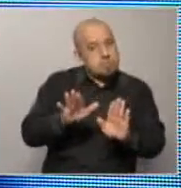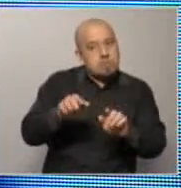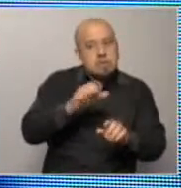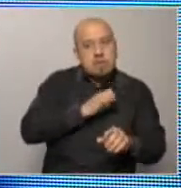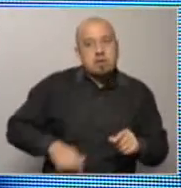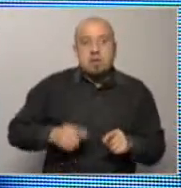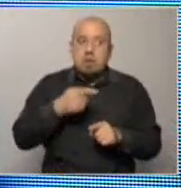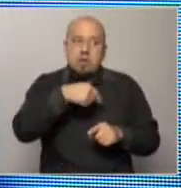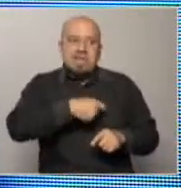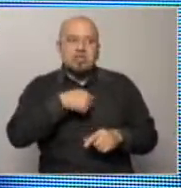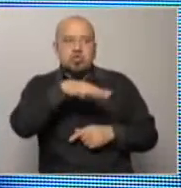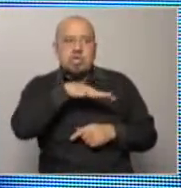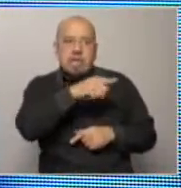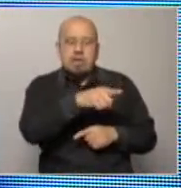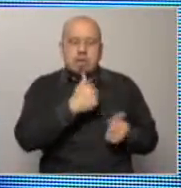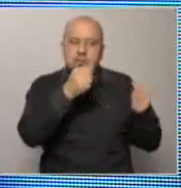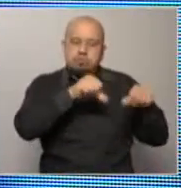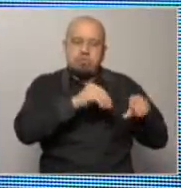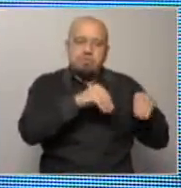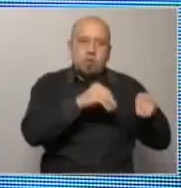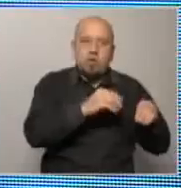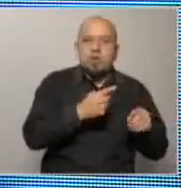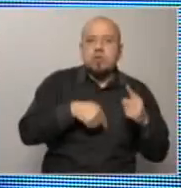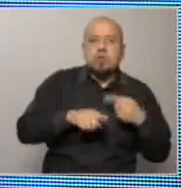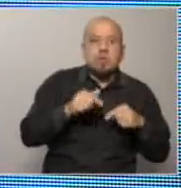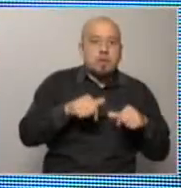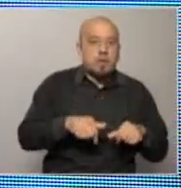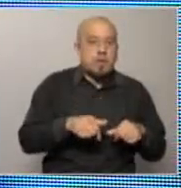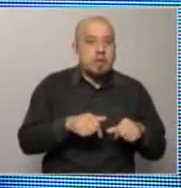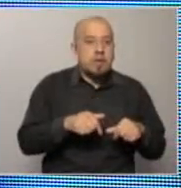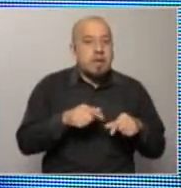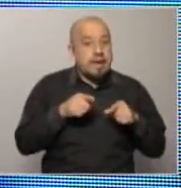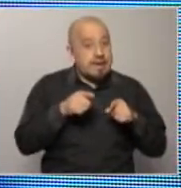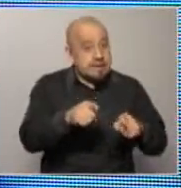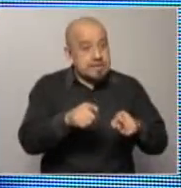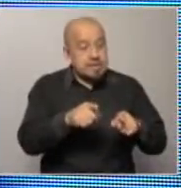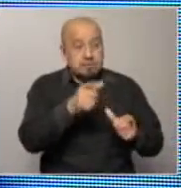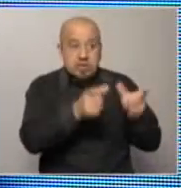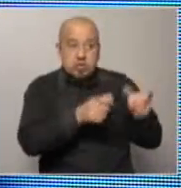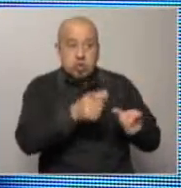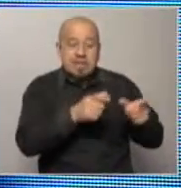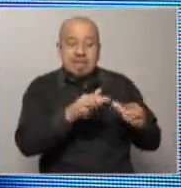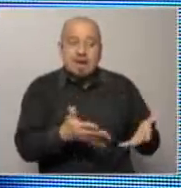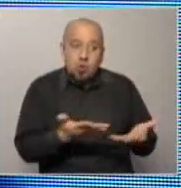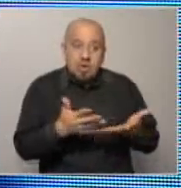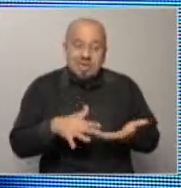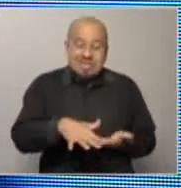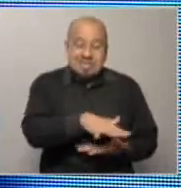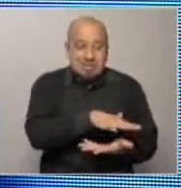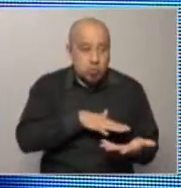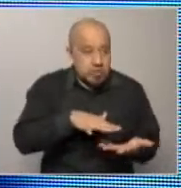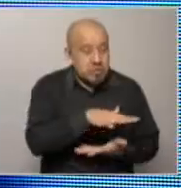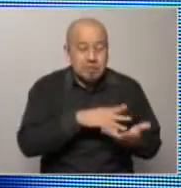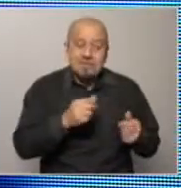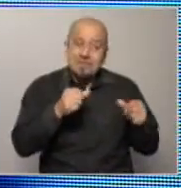la sociedad está pasando mal porque lo que nos olvidamos acá es que esa gente que realmente la está pasando mal que hoy que es